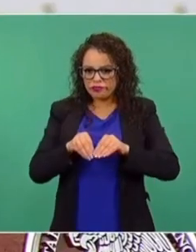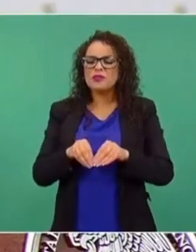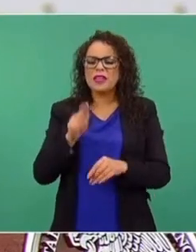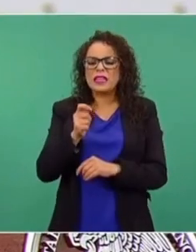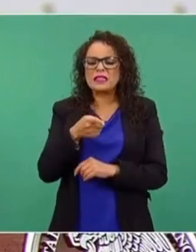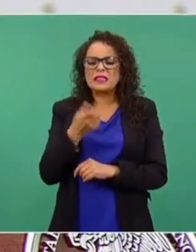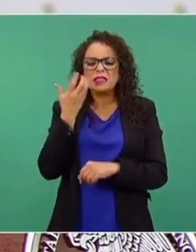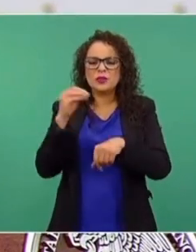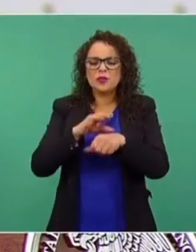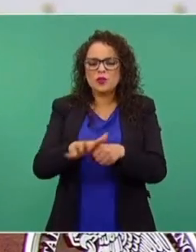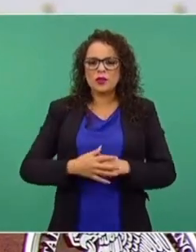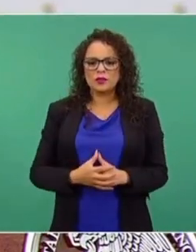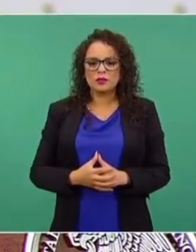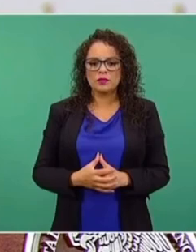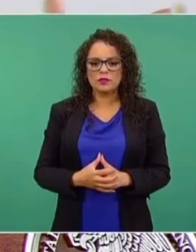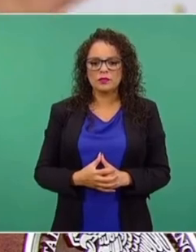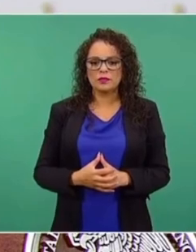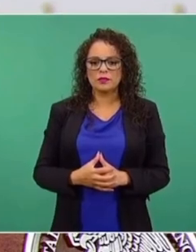reformas estructurales?